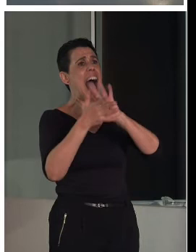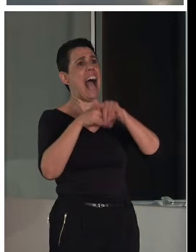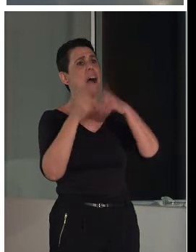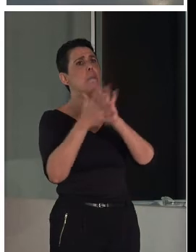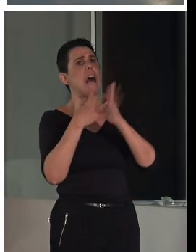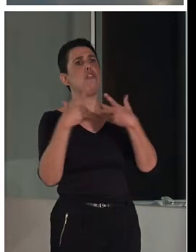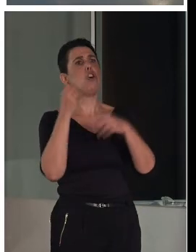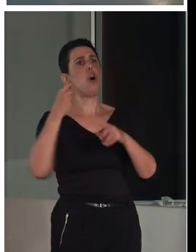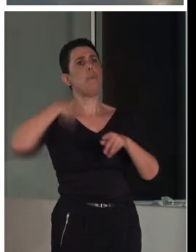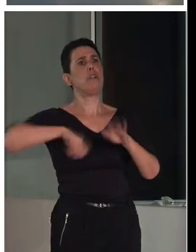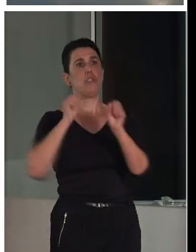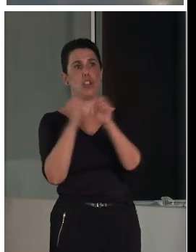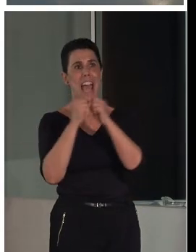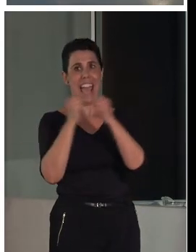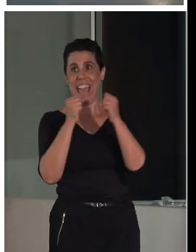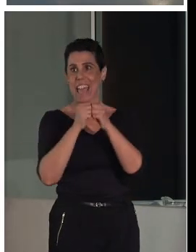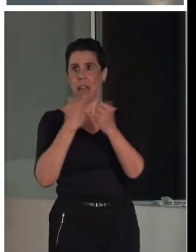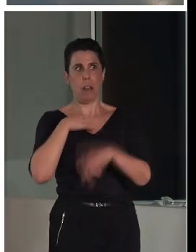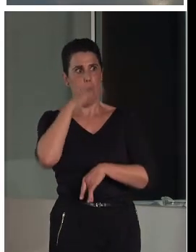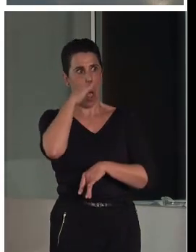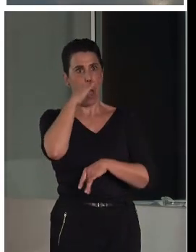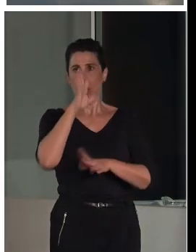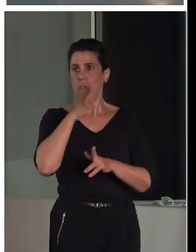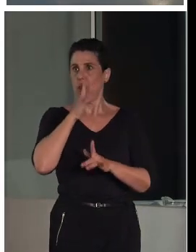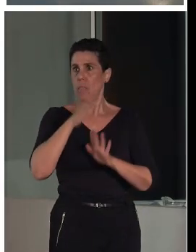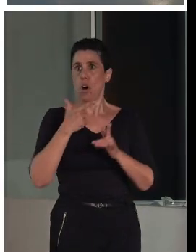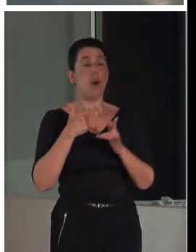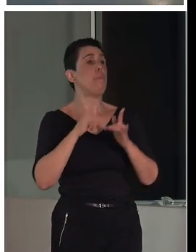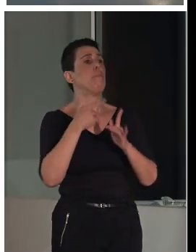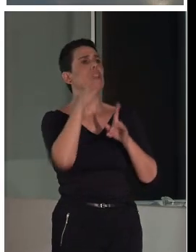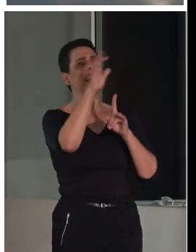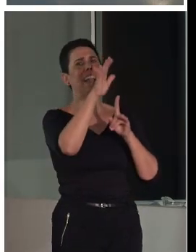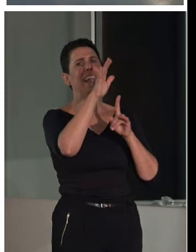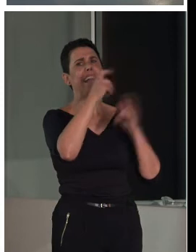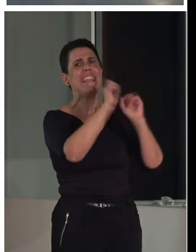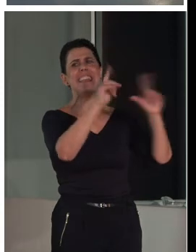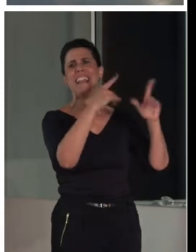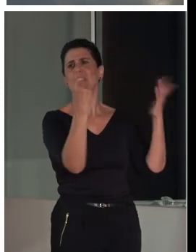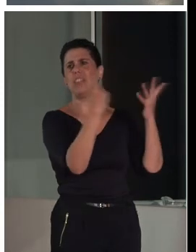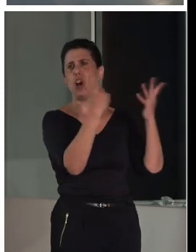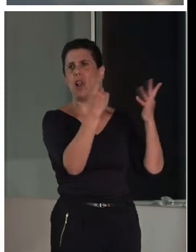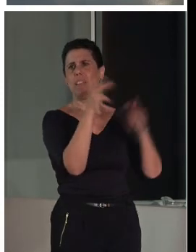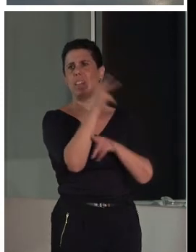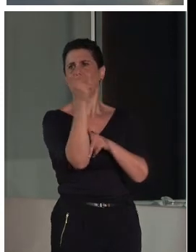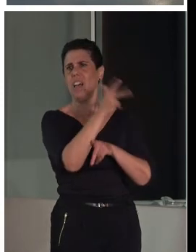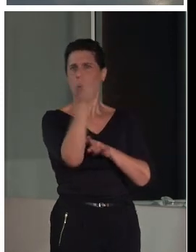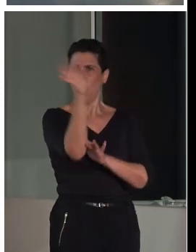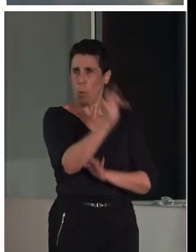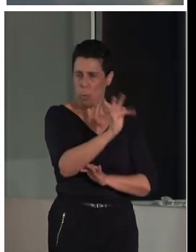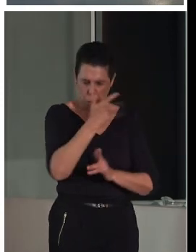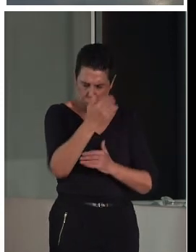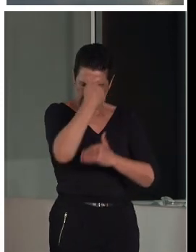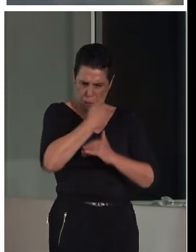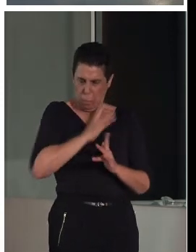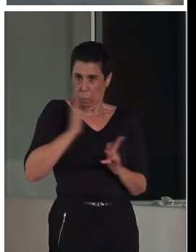El Herrero se me enfadó. Se enfadó, literalmente, porque hicieron un reportaje en La Sexta, que vinieron a grabarnos y tal, por una cosa que